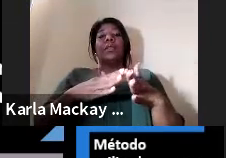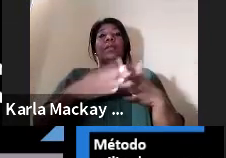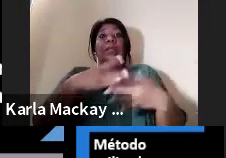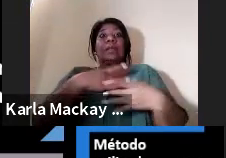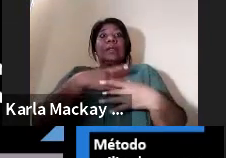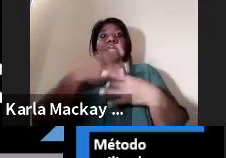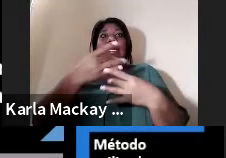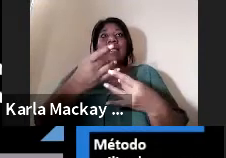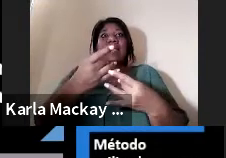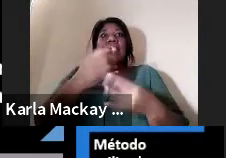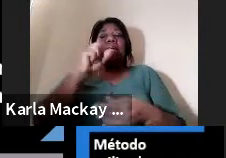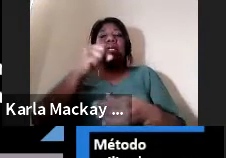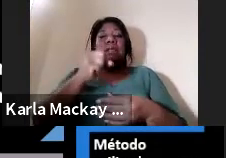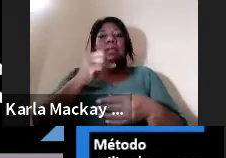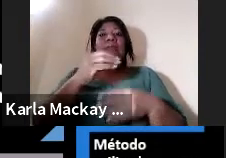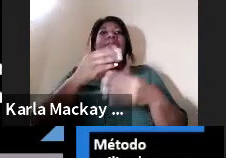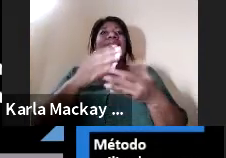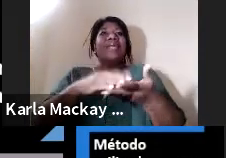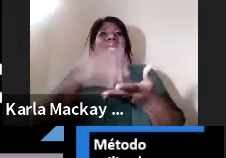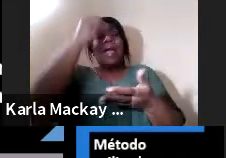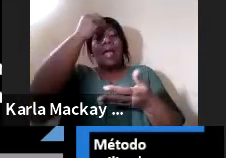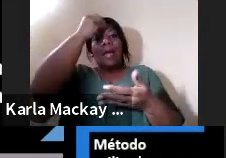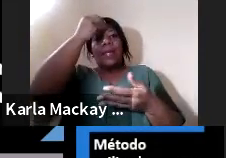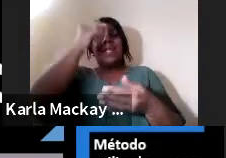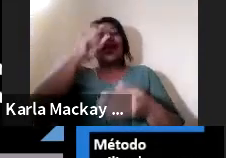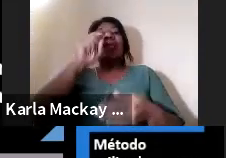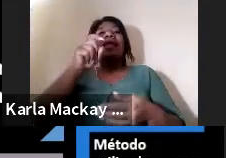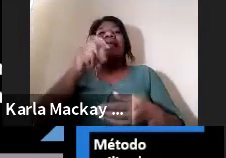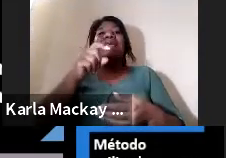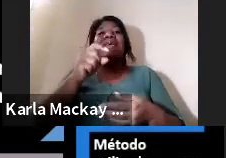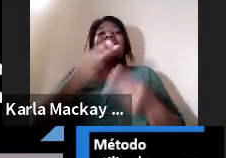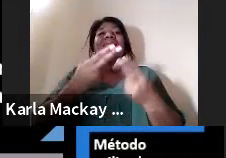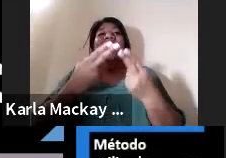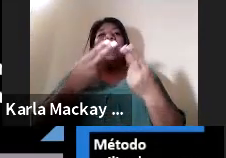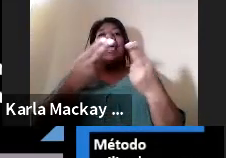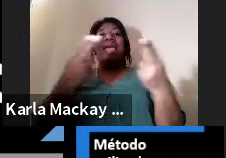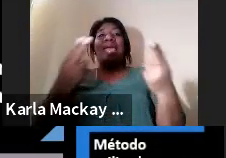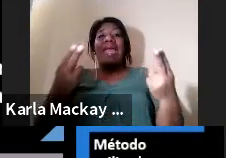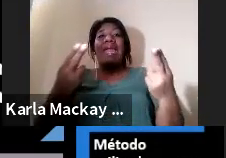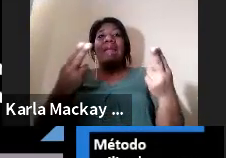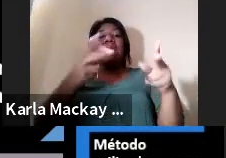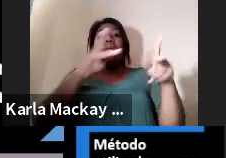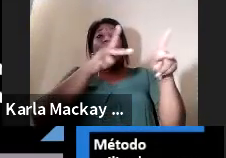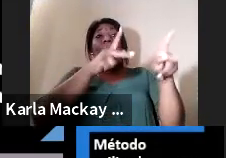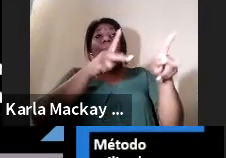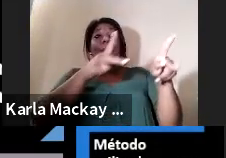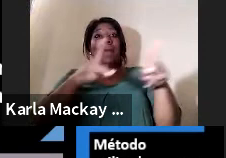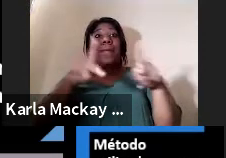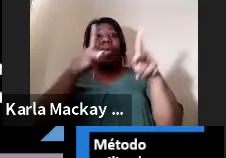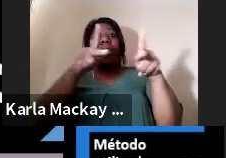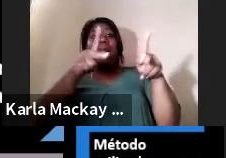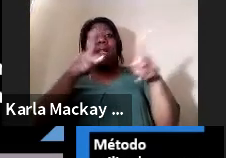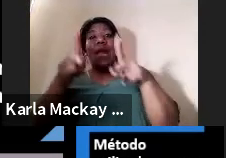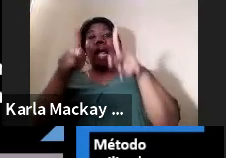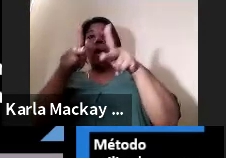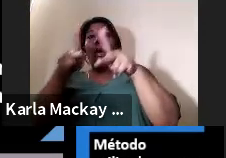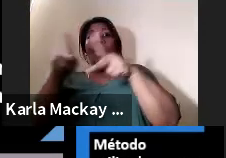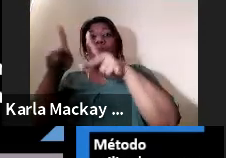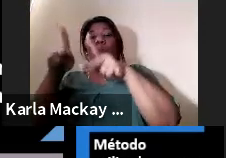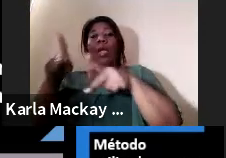por entrar en este proceso, pero necesitan de herramientas pedagógicas y andragógicas para poder entonces contribuir